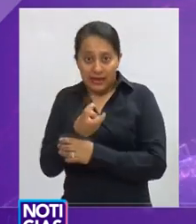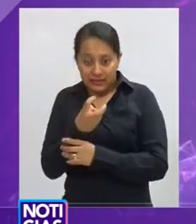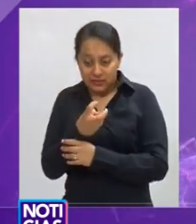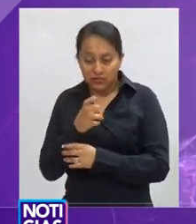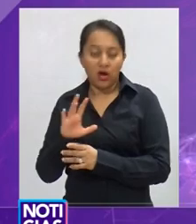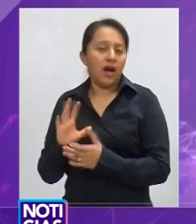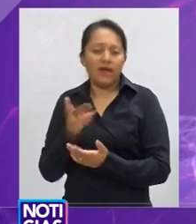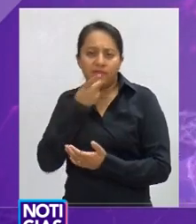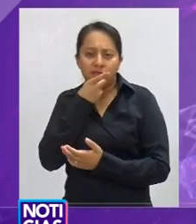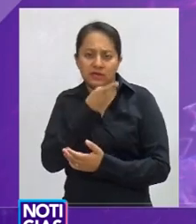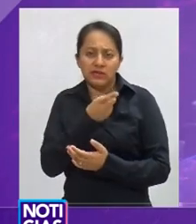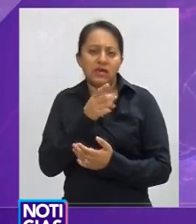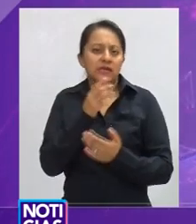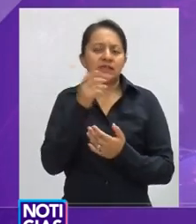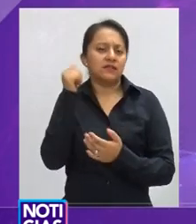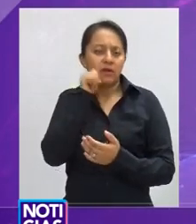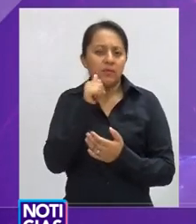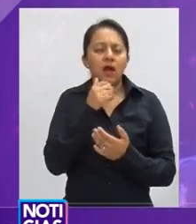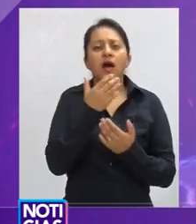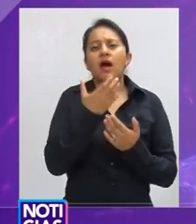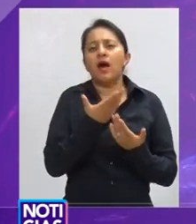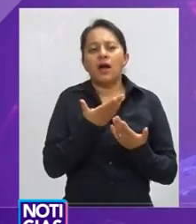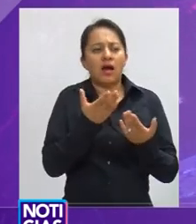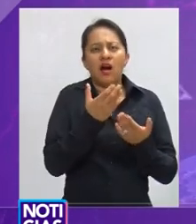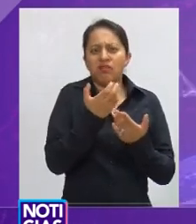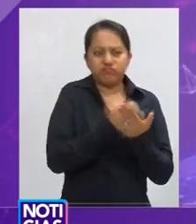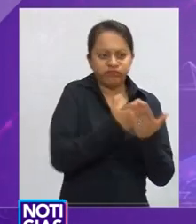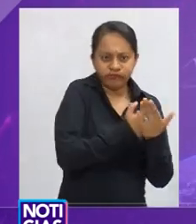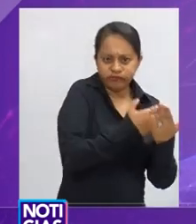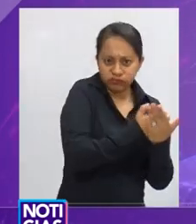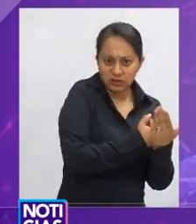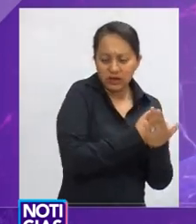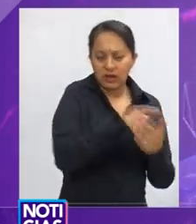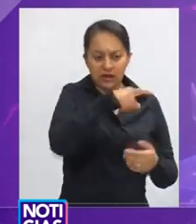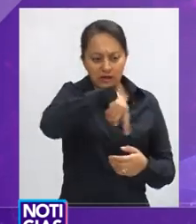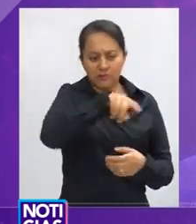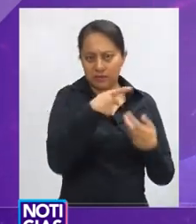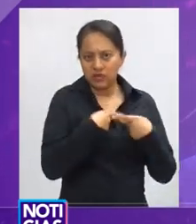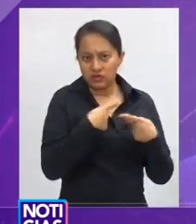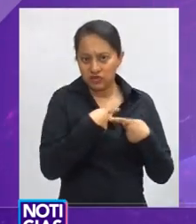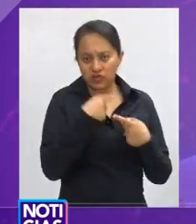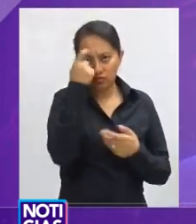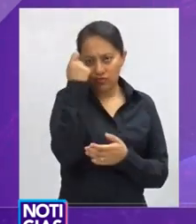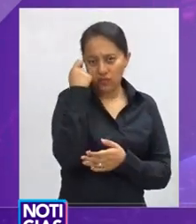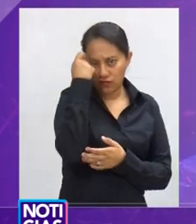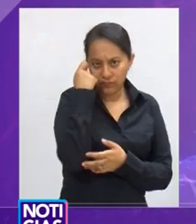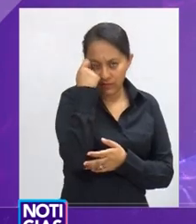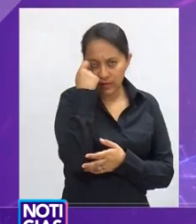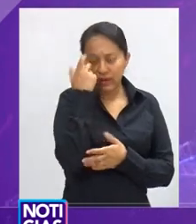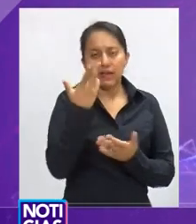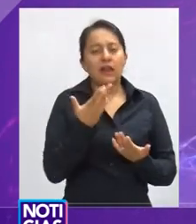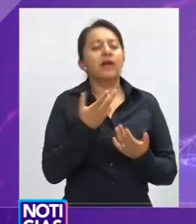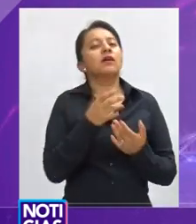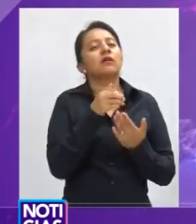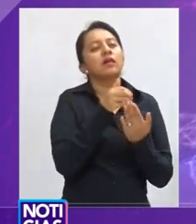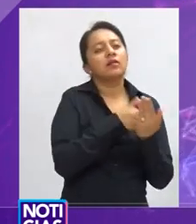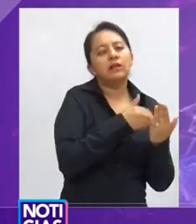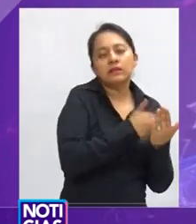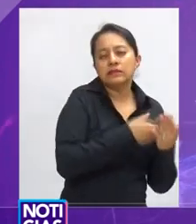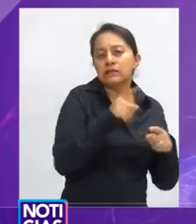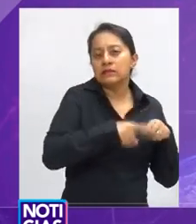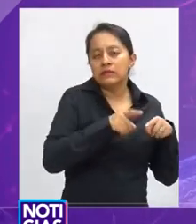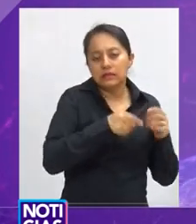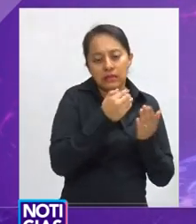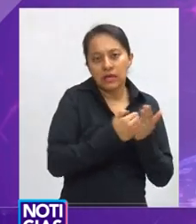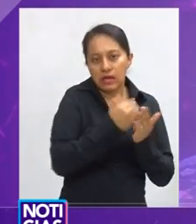arbitrariamente dejaron de descontar de la noche a la mañana a los compañeros pensionados y jubilados, les descontaron